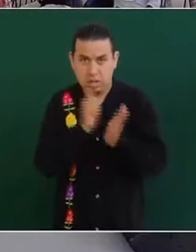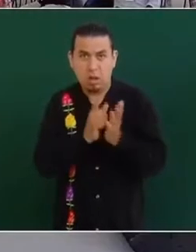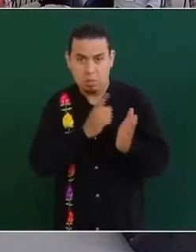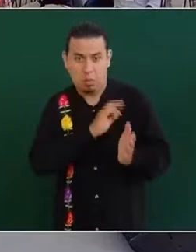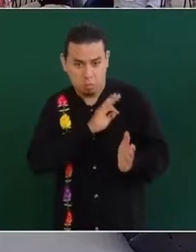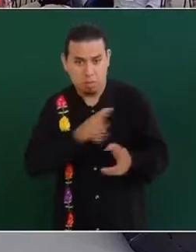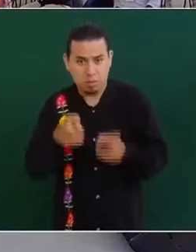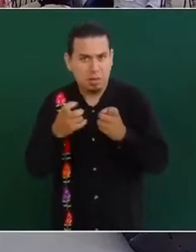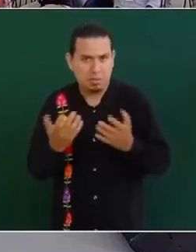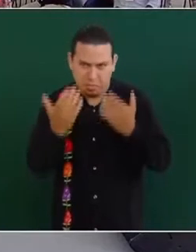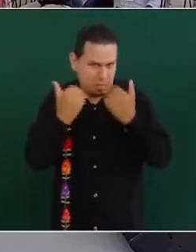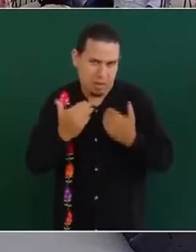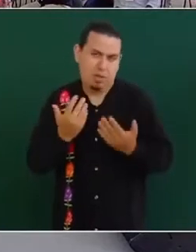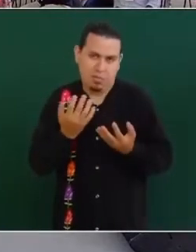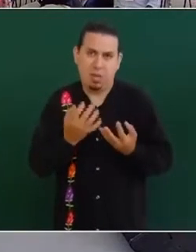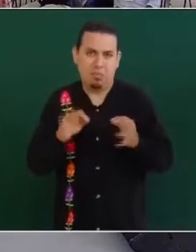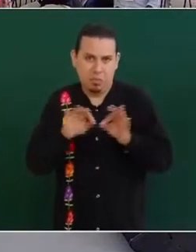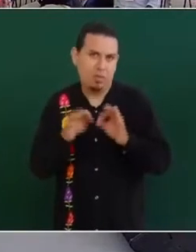diga eso?